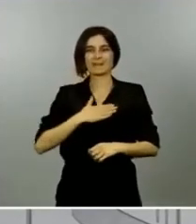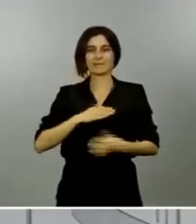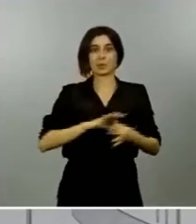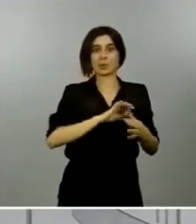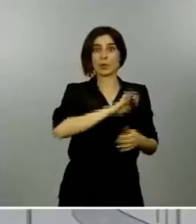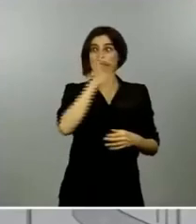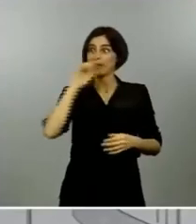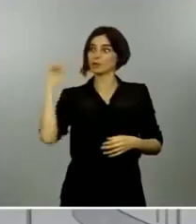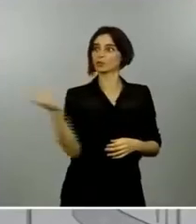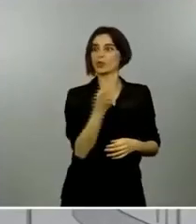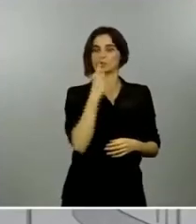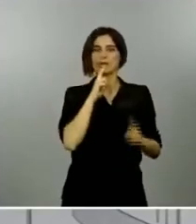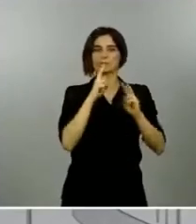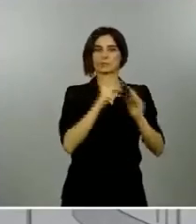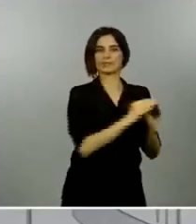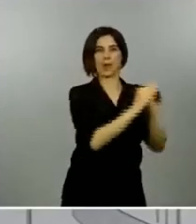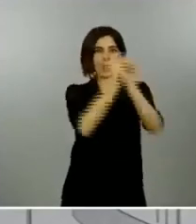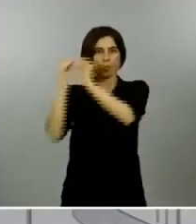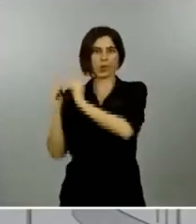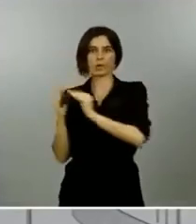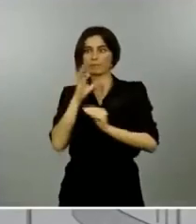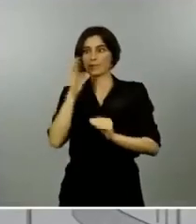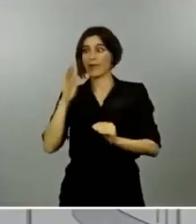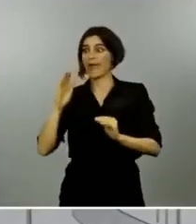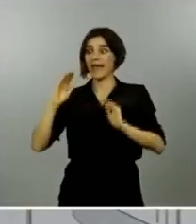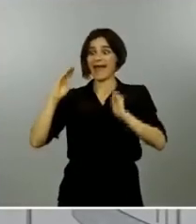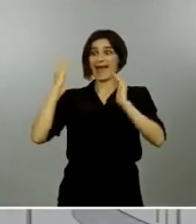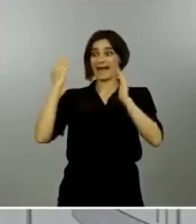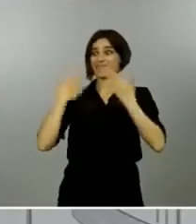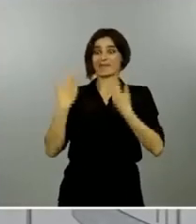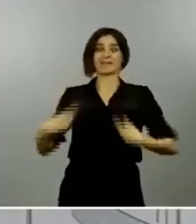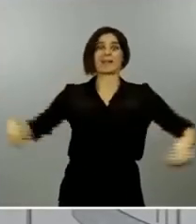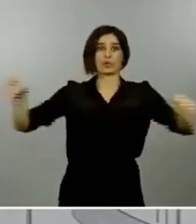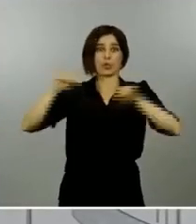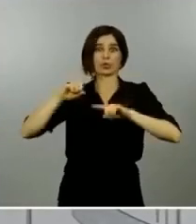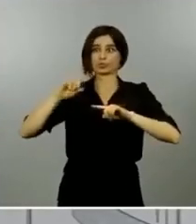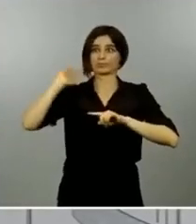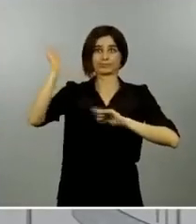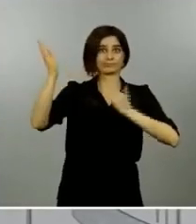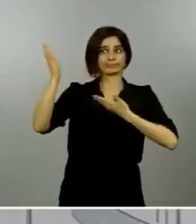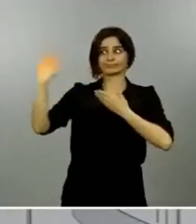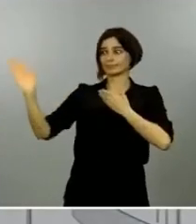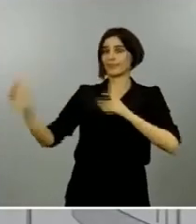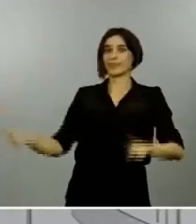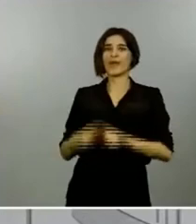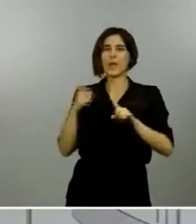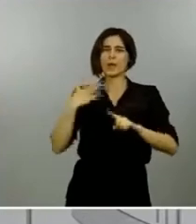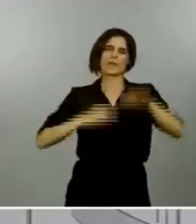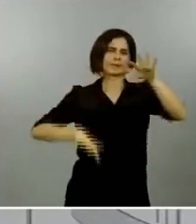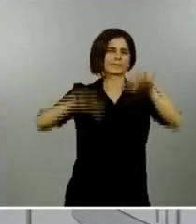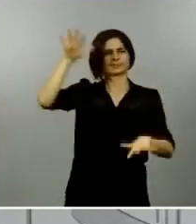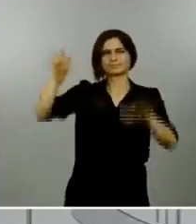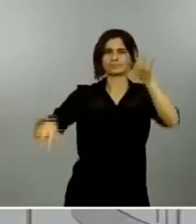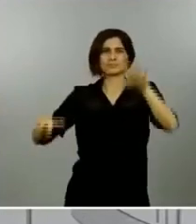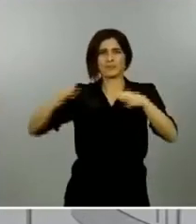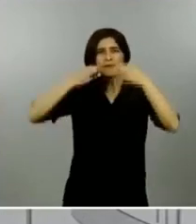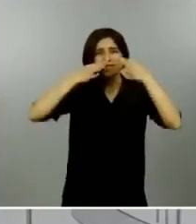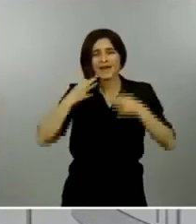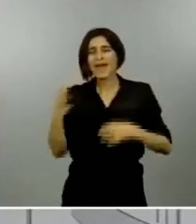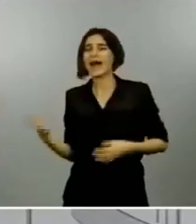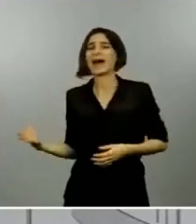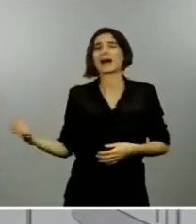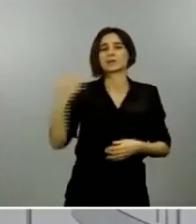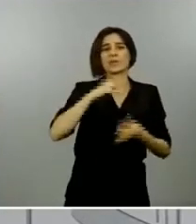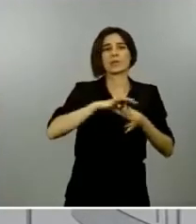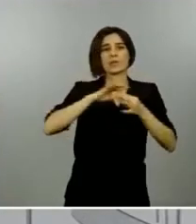a una crisis que nos afecta al conjunto de la Unión Europea de una u otra manera con más o menos incidencia pero que está afectando al conjunto de la Unión Europea como está